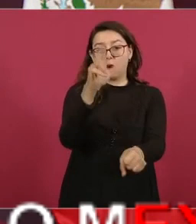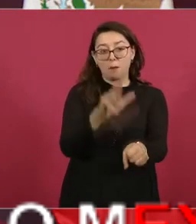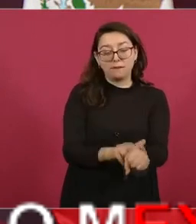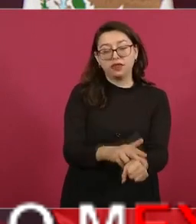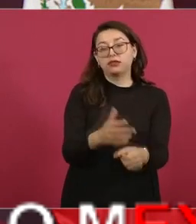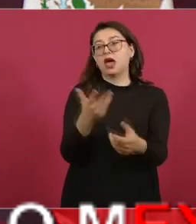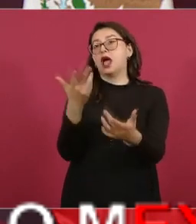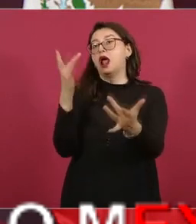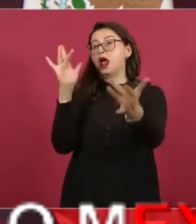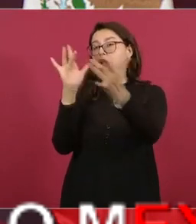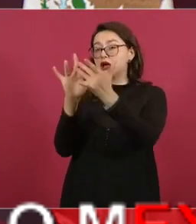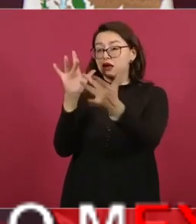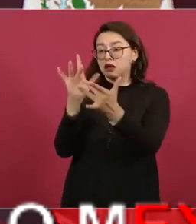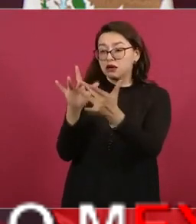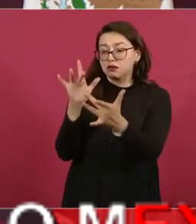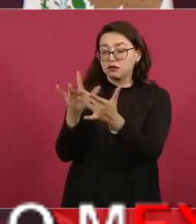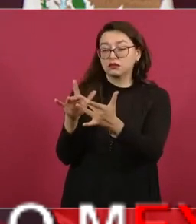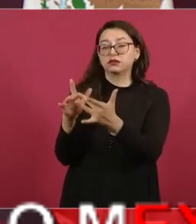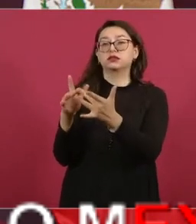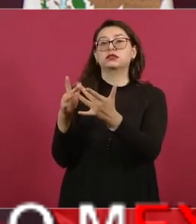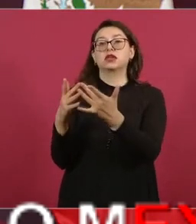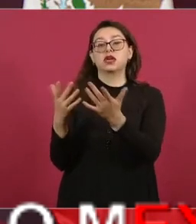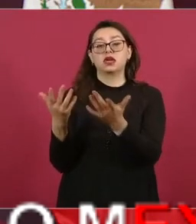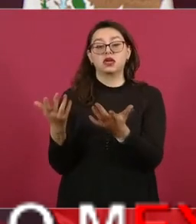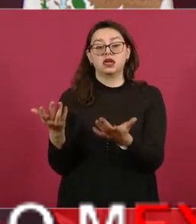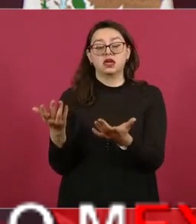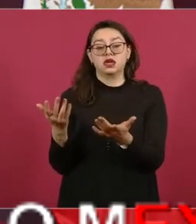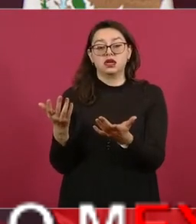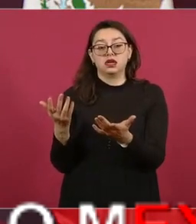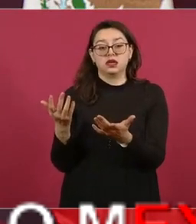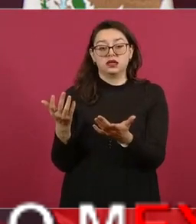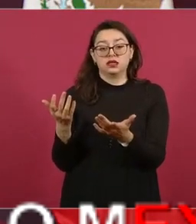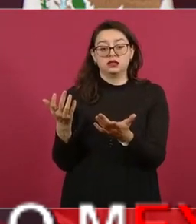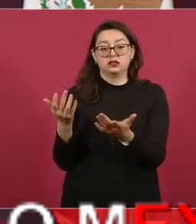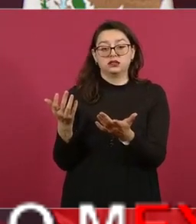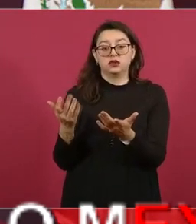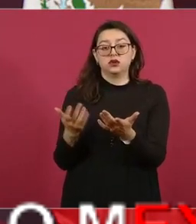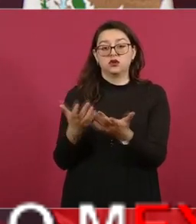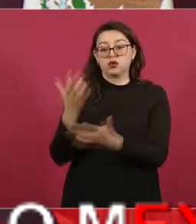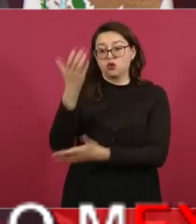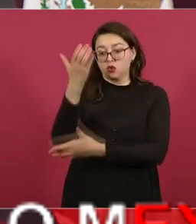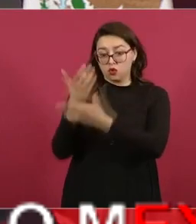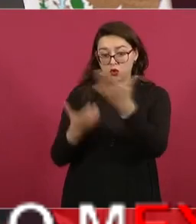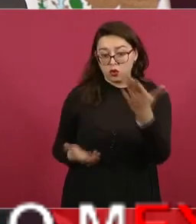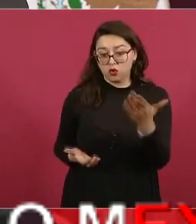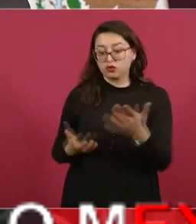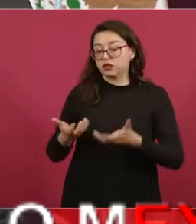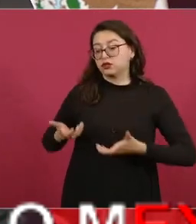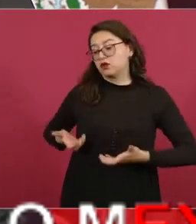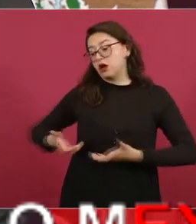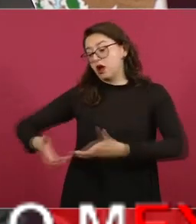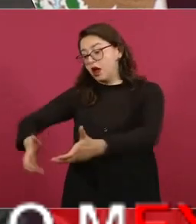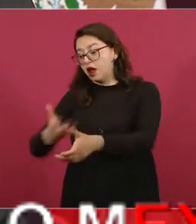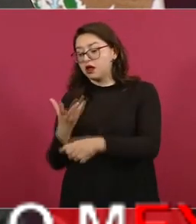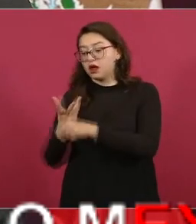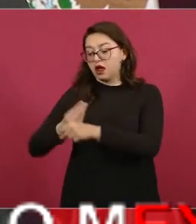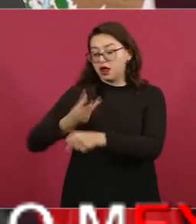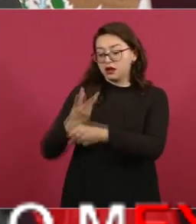hicimos ya con el mantenimiento de carreteras